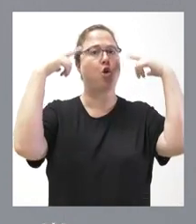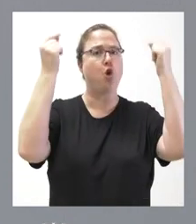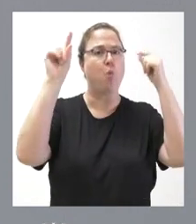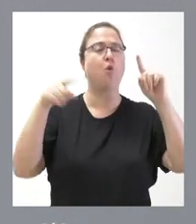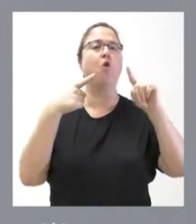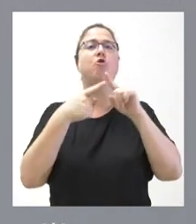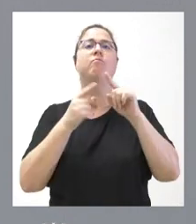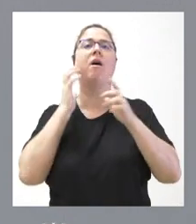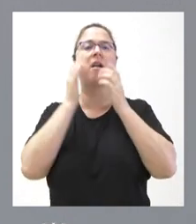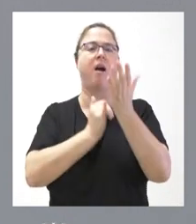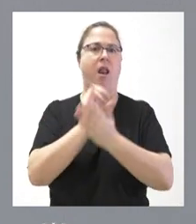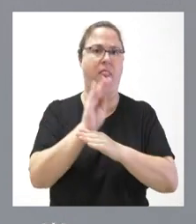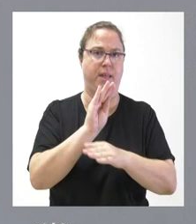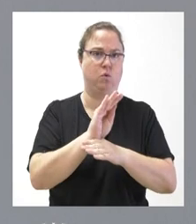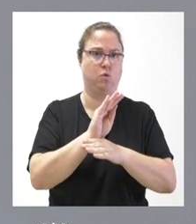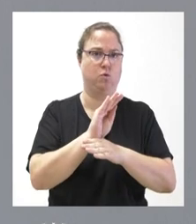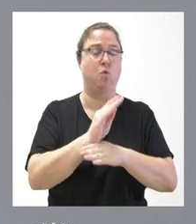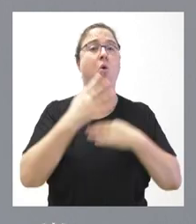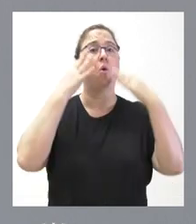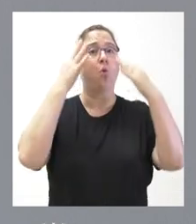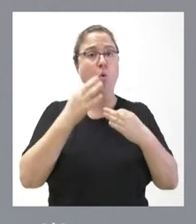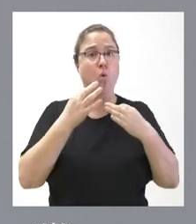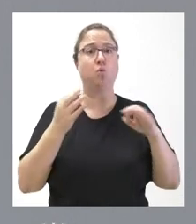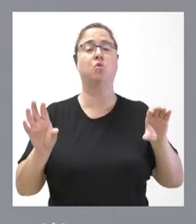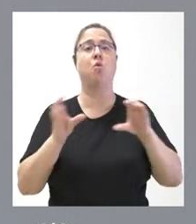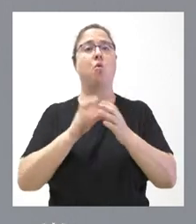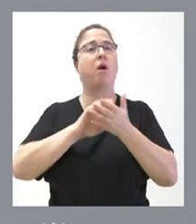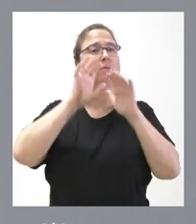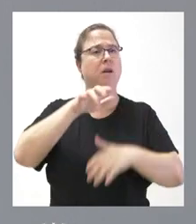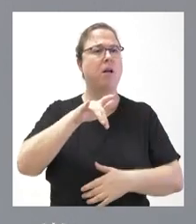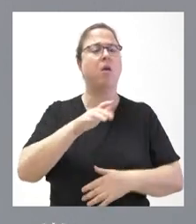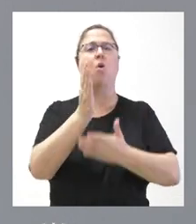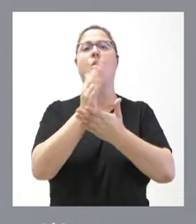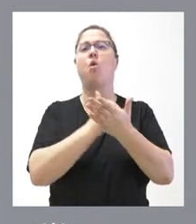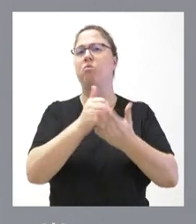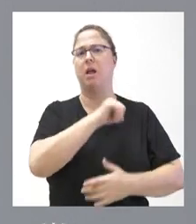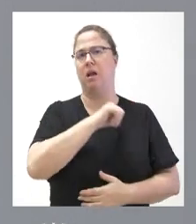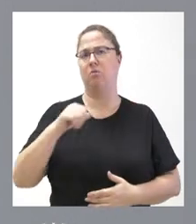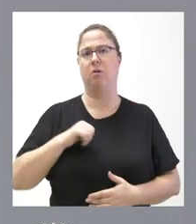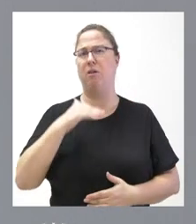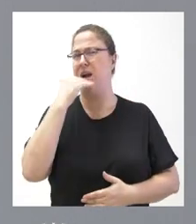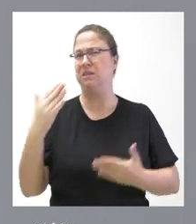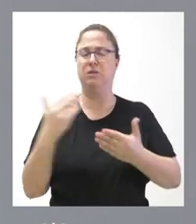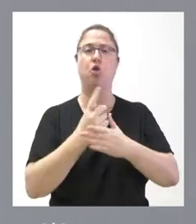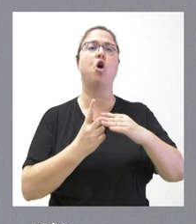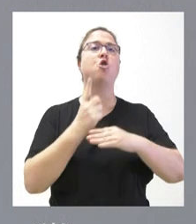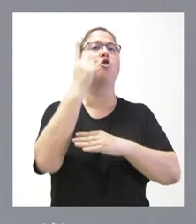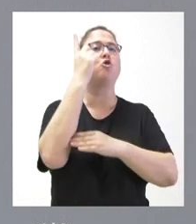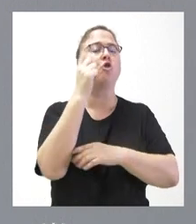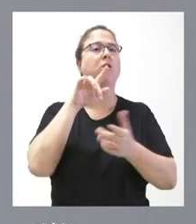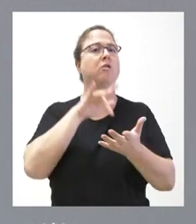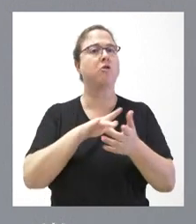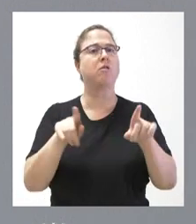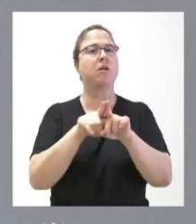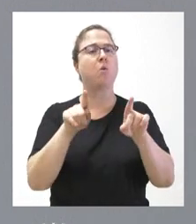ganaderos. De hecho, justo era Castilla y León de las comunidades autónomas y casi todas las del norte del Duero que veíamos incrementando